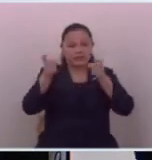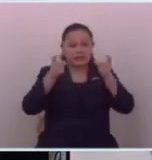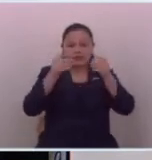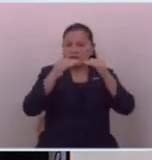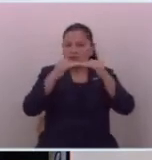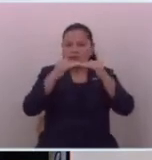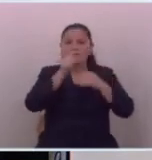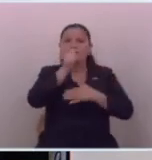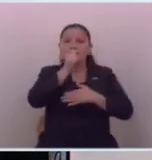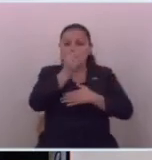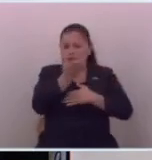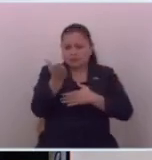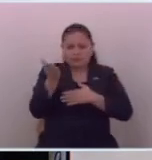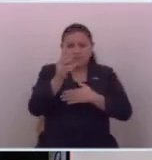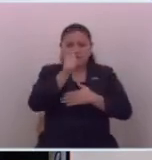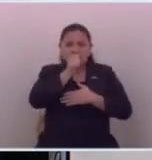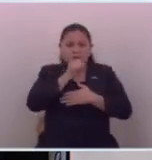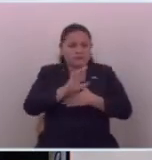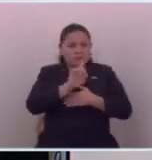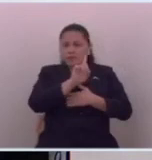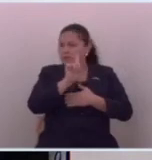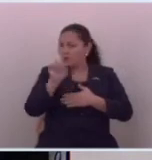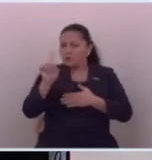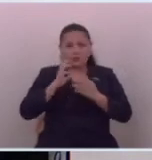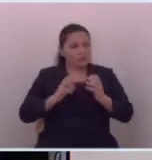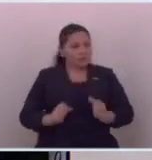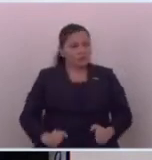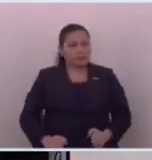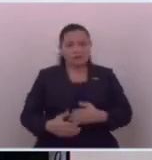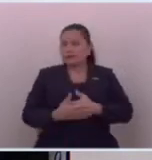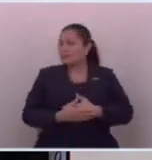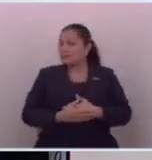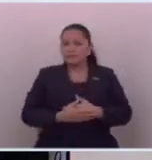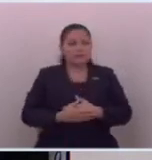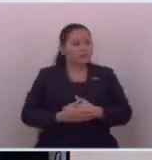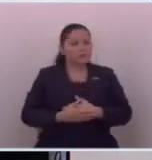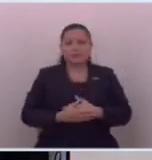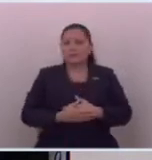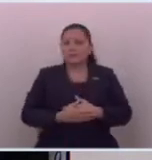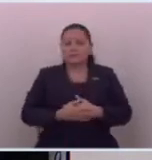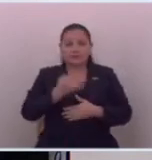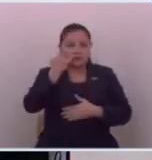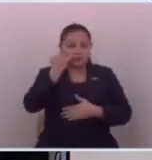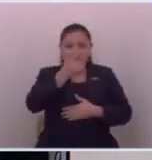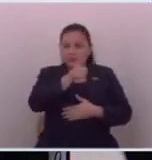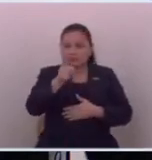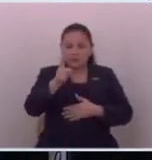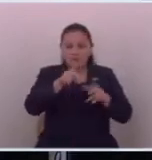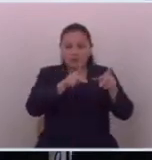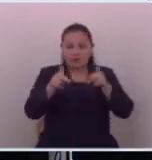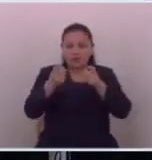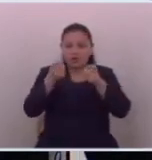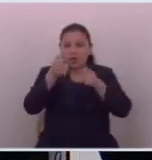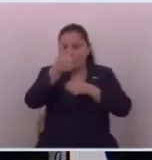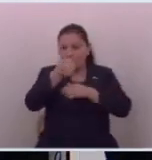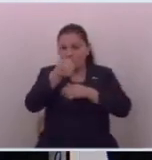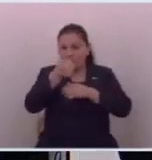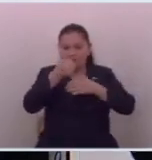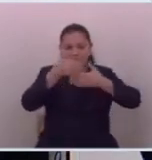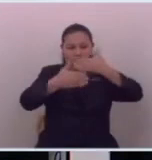como tal son privadas no son del Estado si no tienen buenos planes de gobierno de